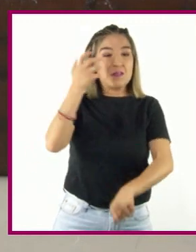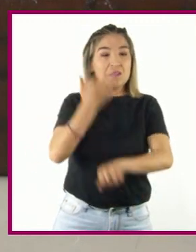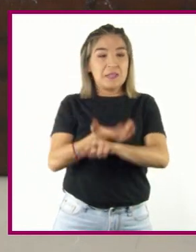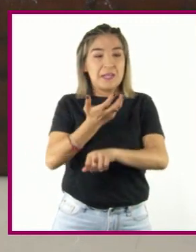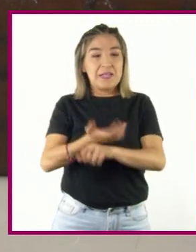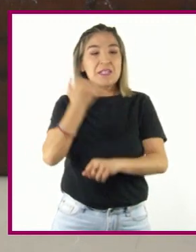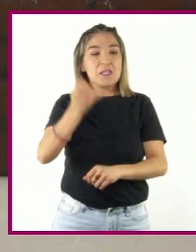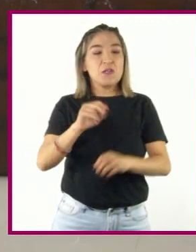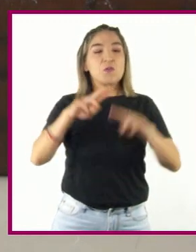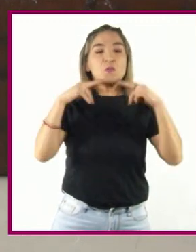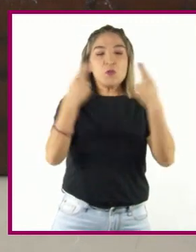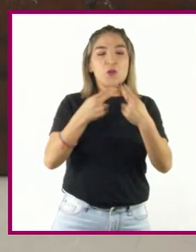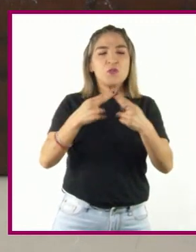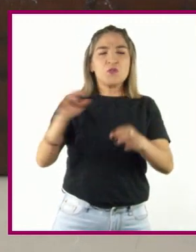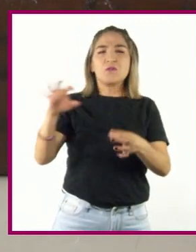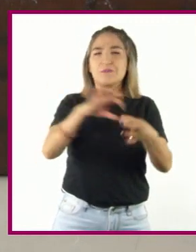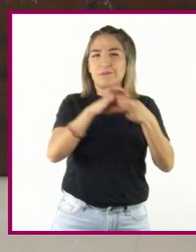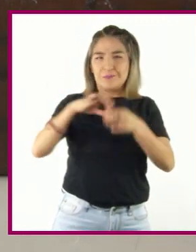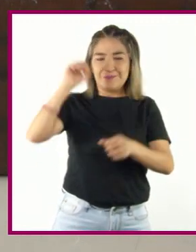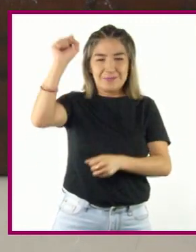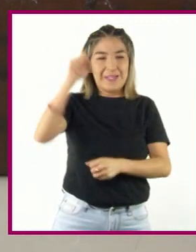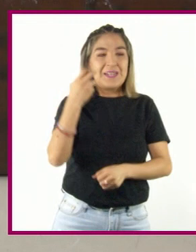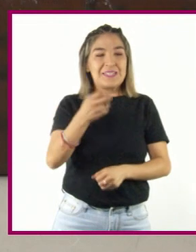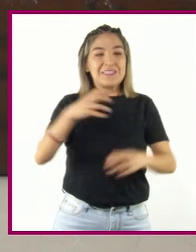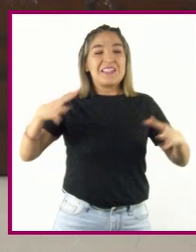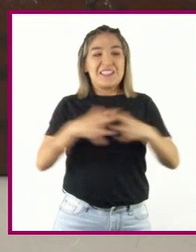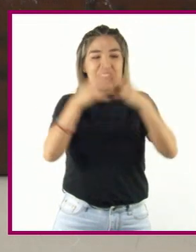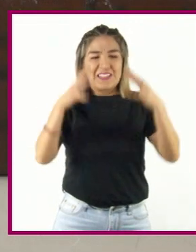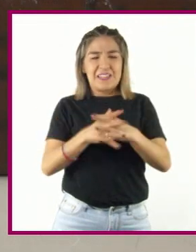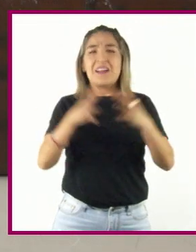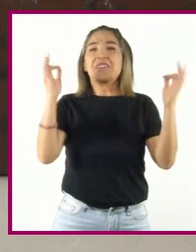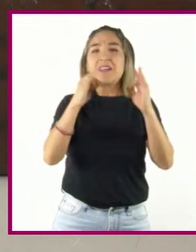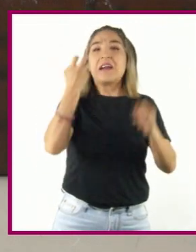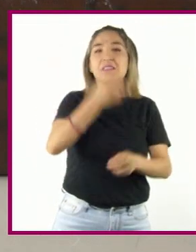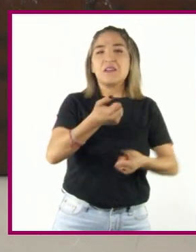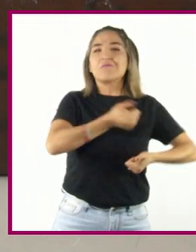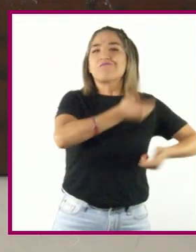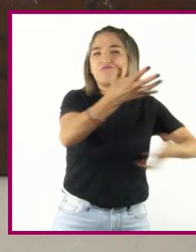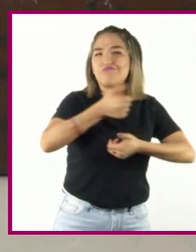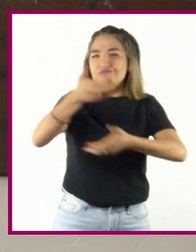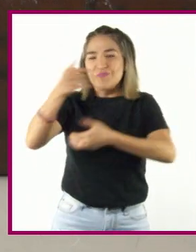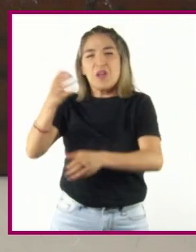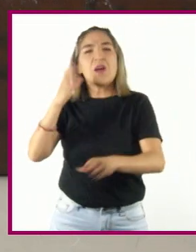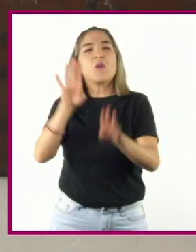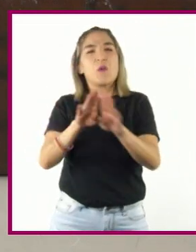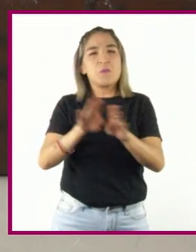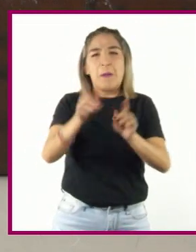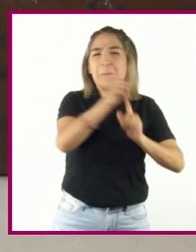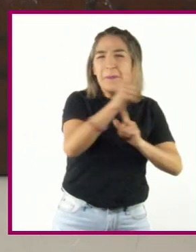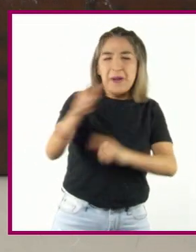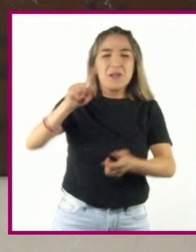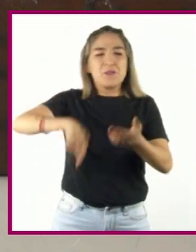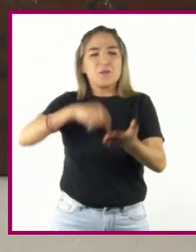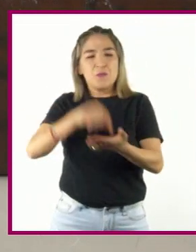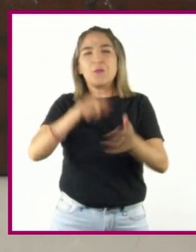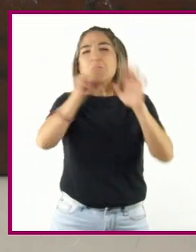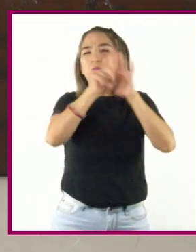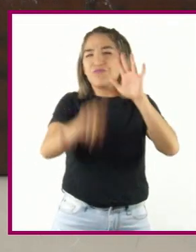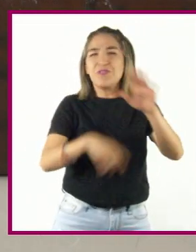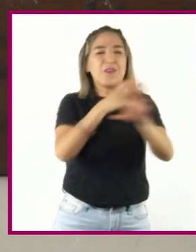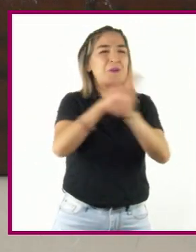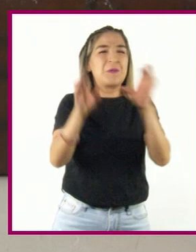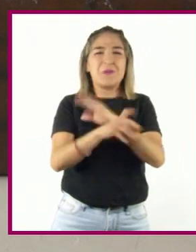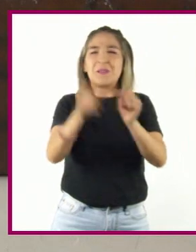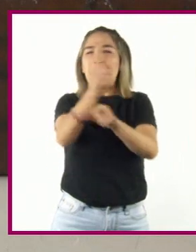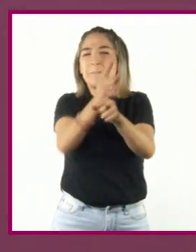Soviética en Medio Oriente durante la Guerra Fría llevó al armamiento de diferentes grupos radicales, aliados con alguno u